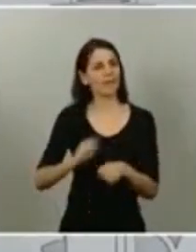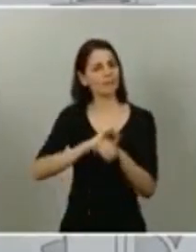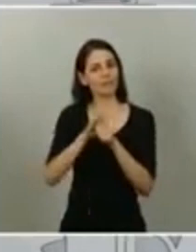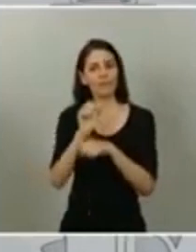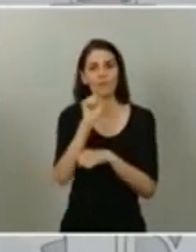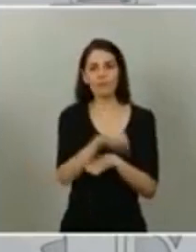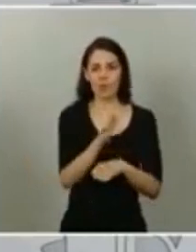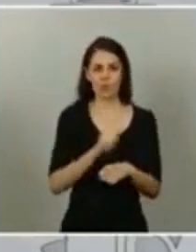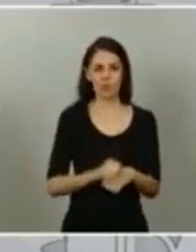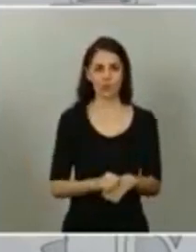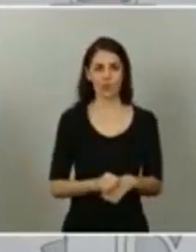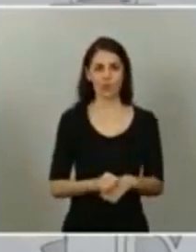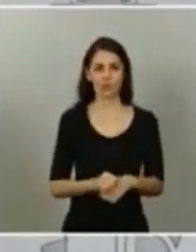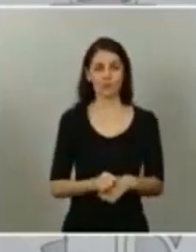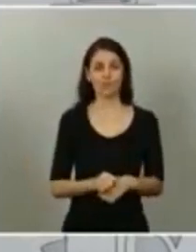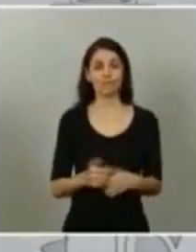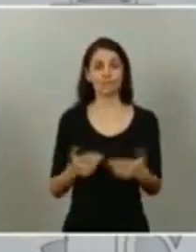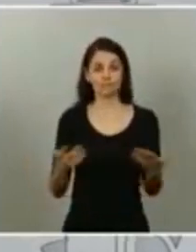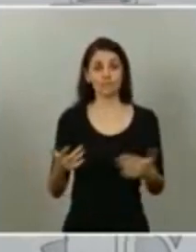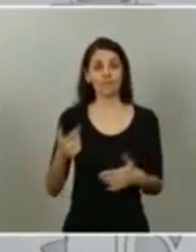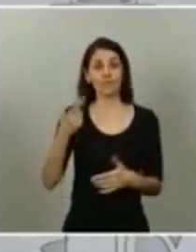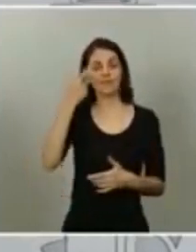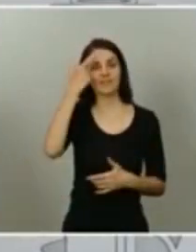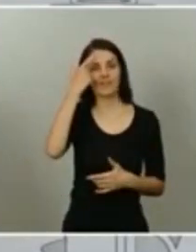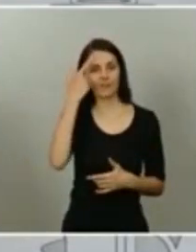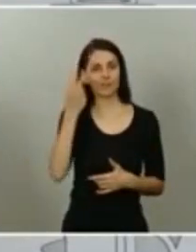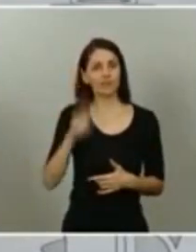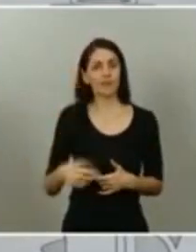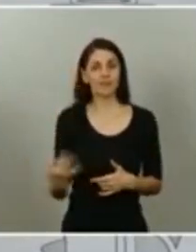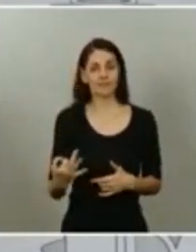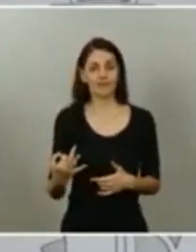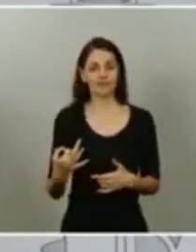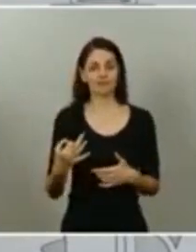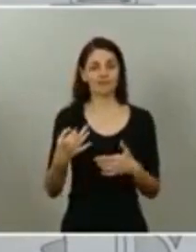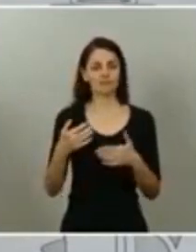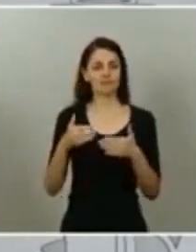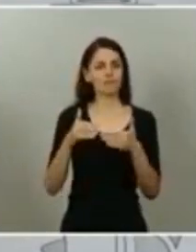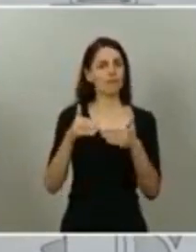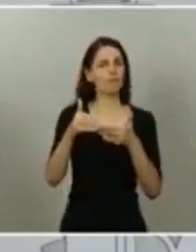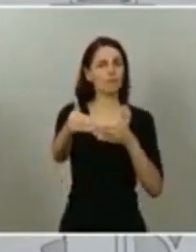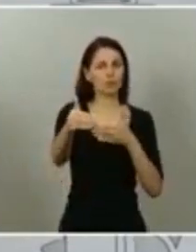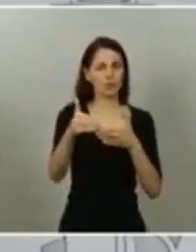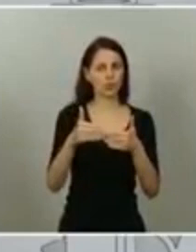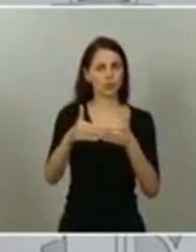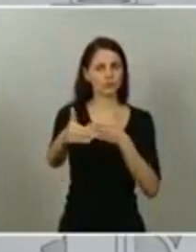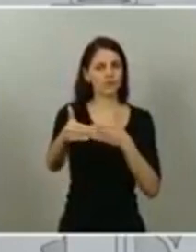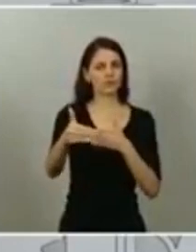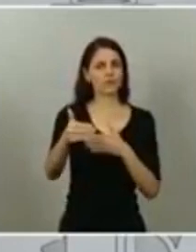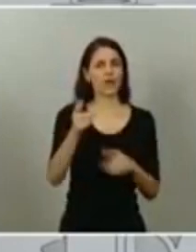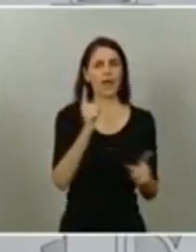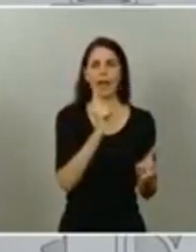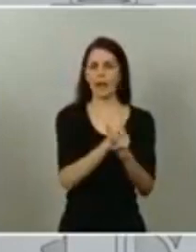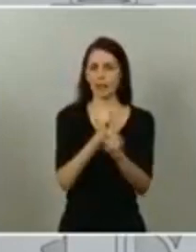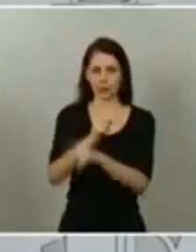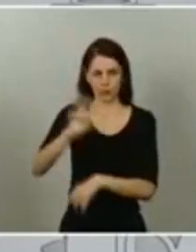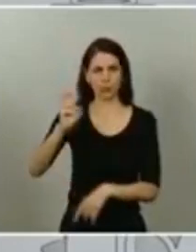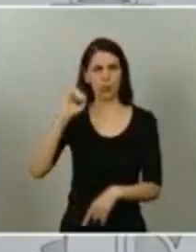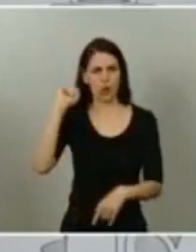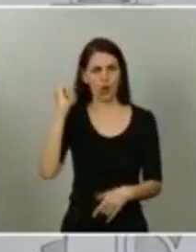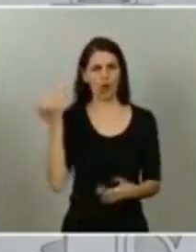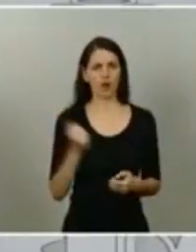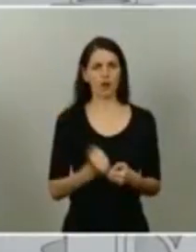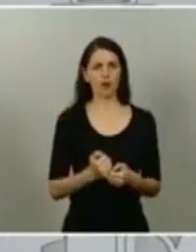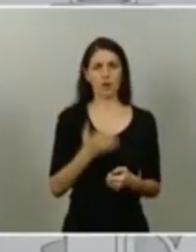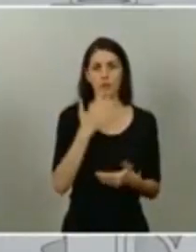Y todos sabemos que en el horizonte acechan otros enemigos, igualmente temibles, como son el paro, la